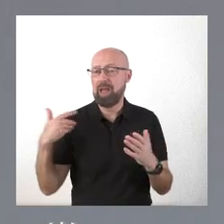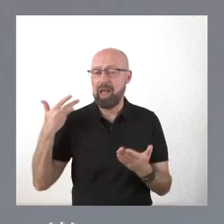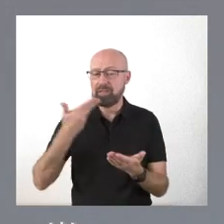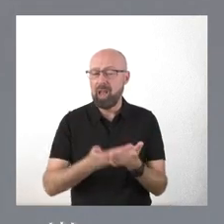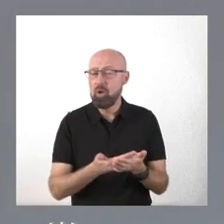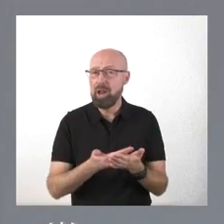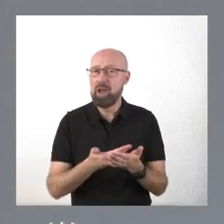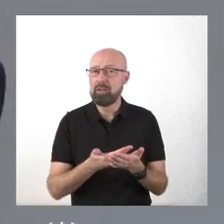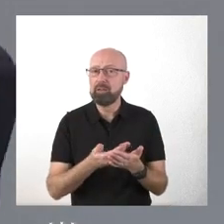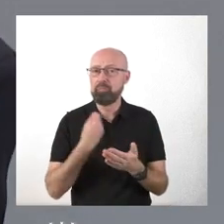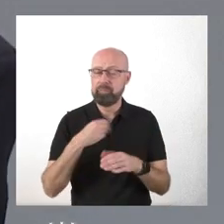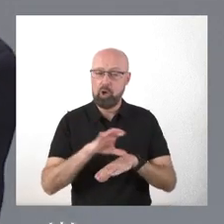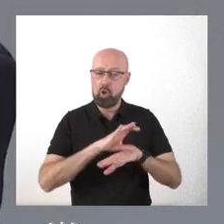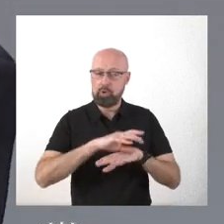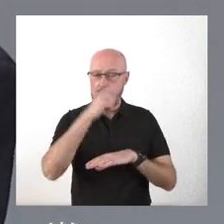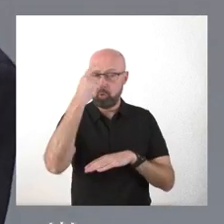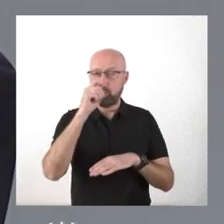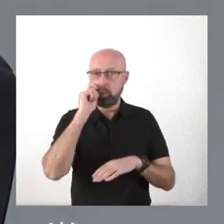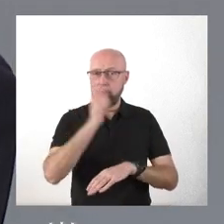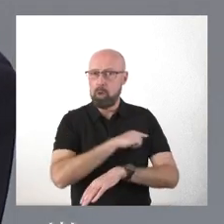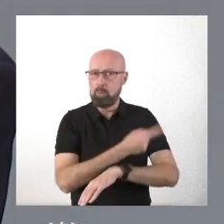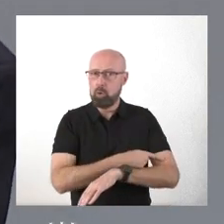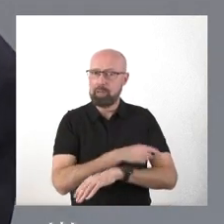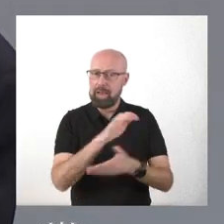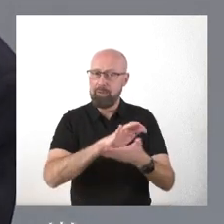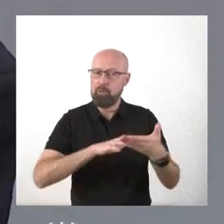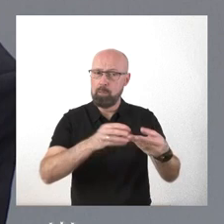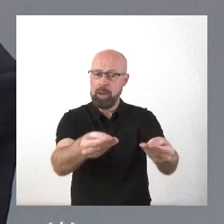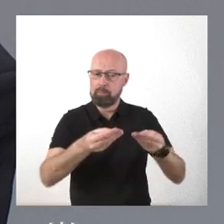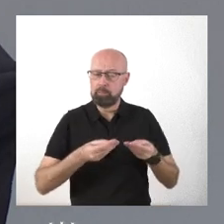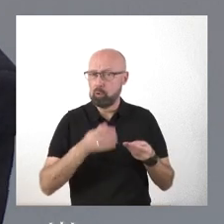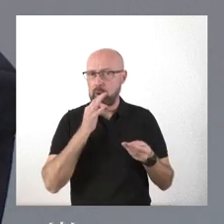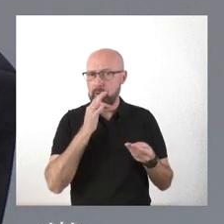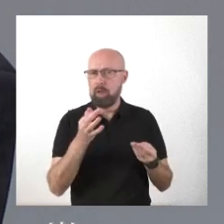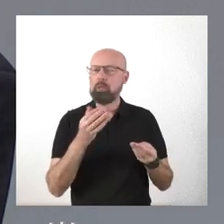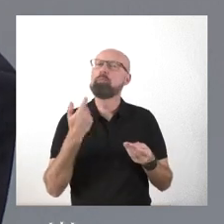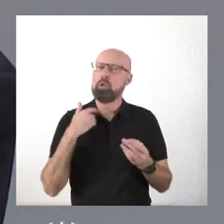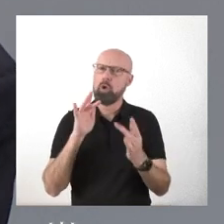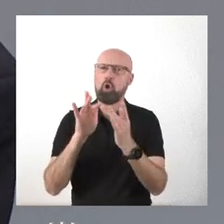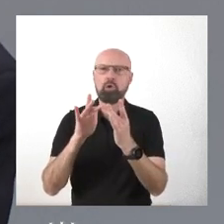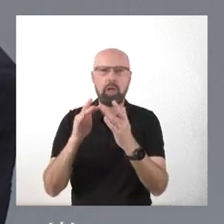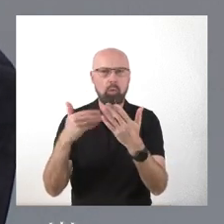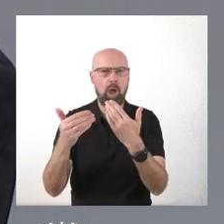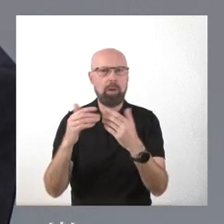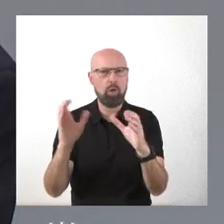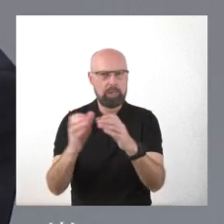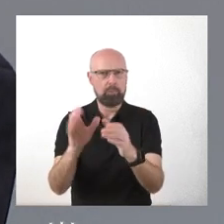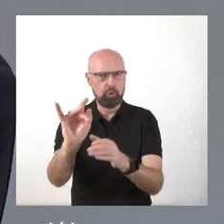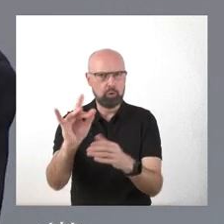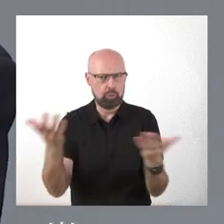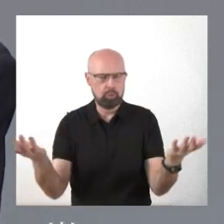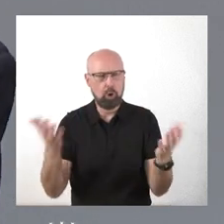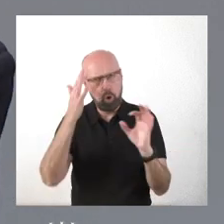la Consejería de Cultura, Turismo y Deportes ese informe. Sí hablamos con ellos, como es lógico. Hablamos con ellos.